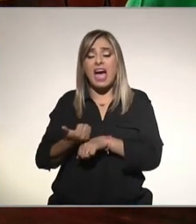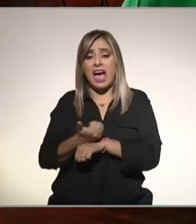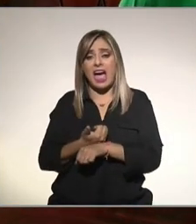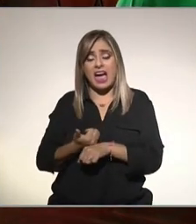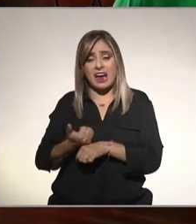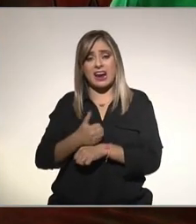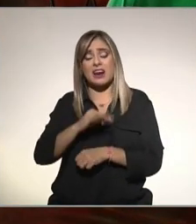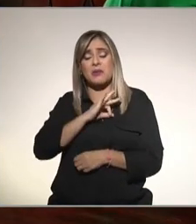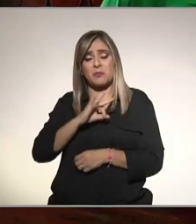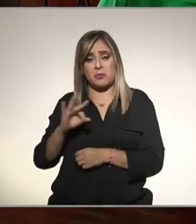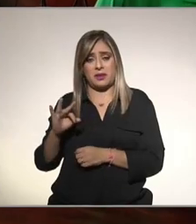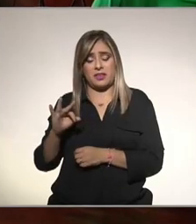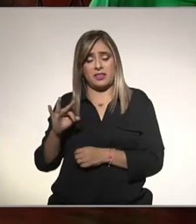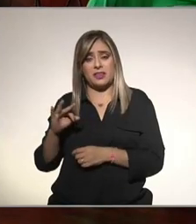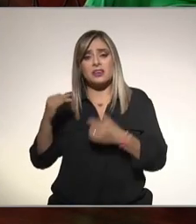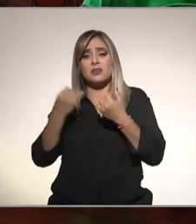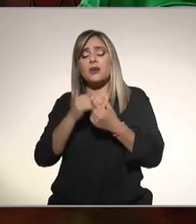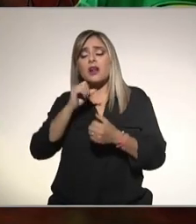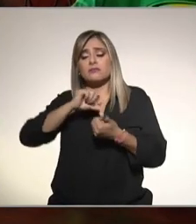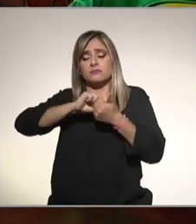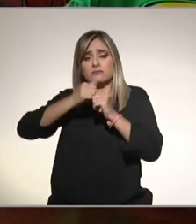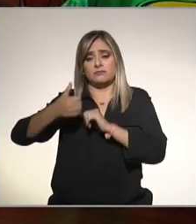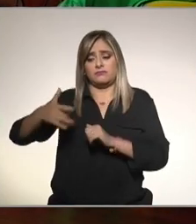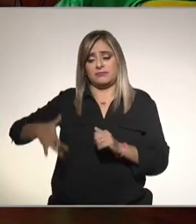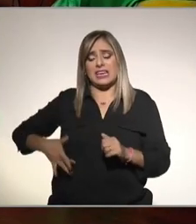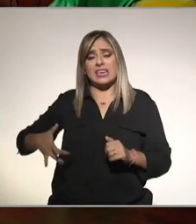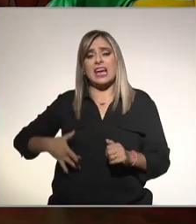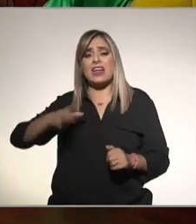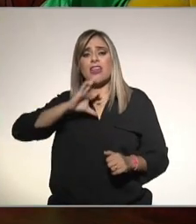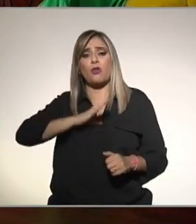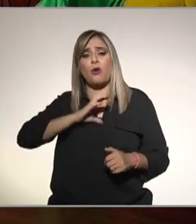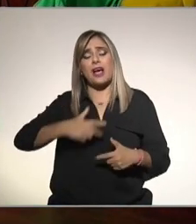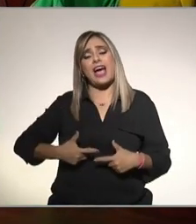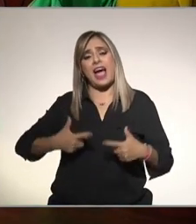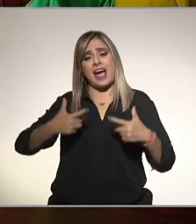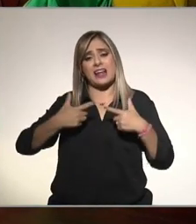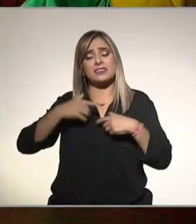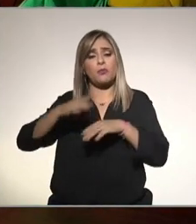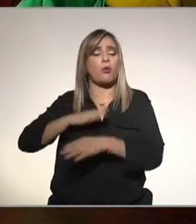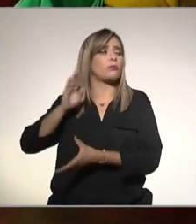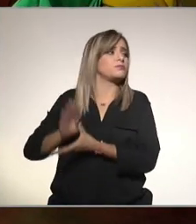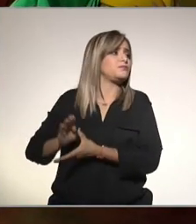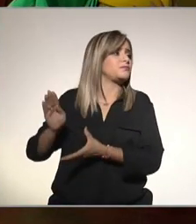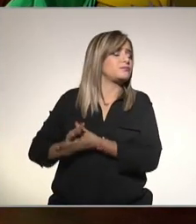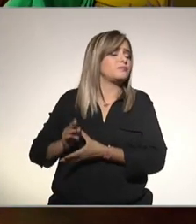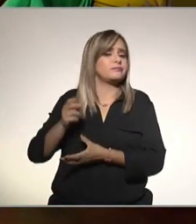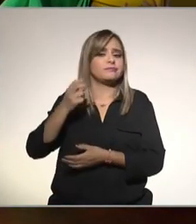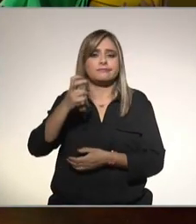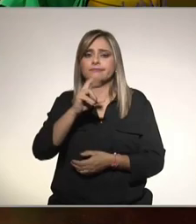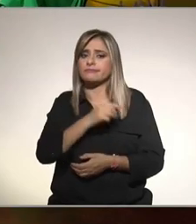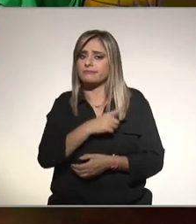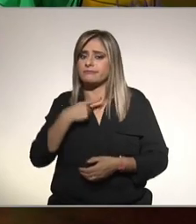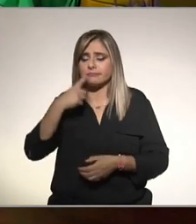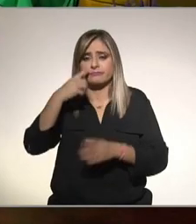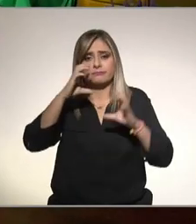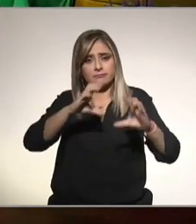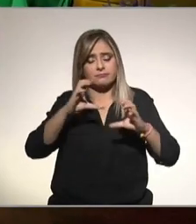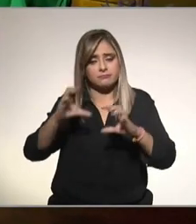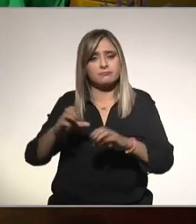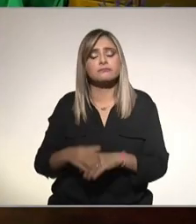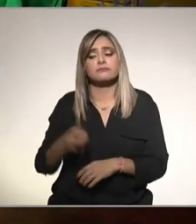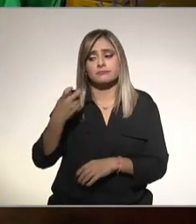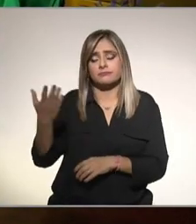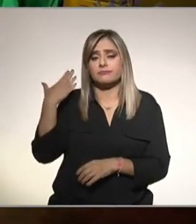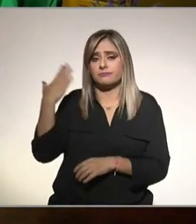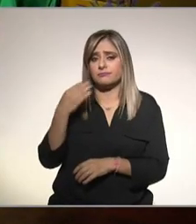un dato muy importante que es cáncer de hígado entonces todo esto es bien importante estos son estudios realizados recientemente